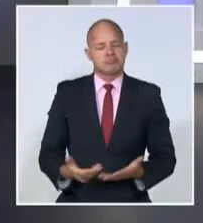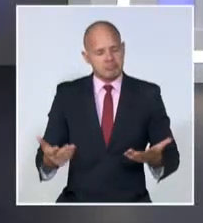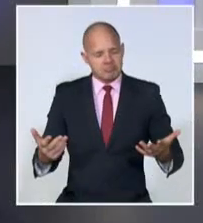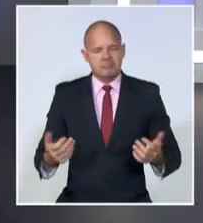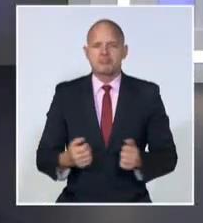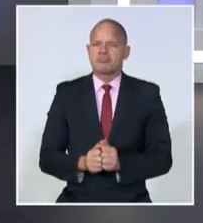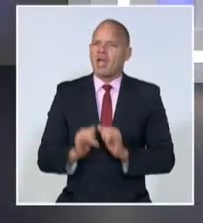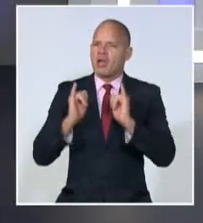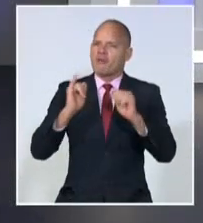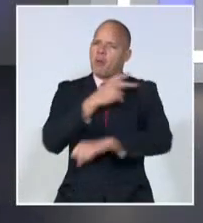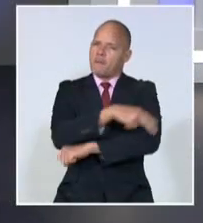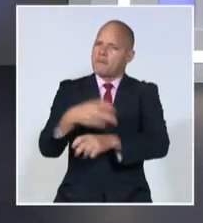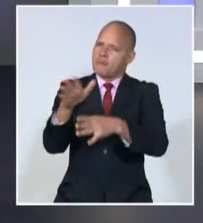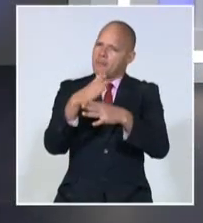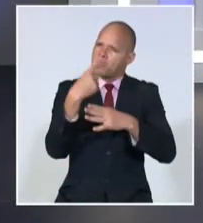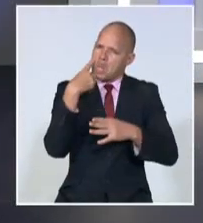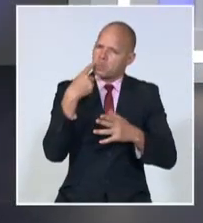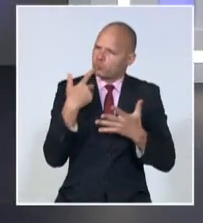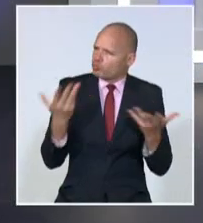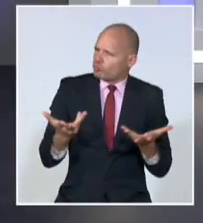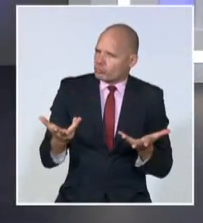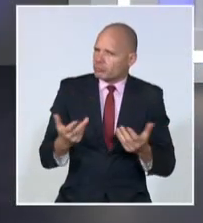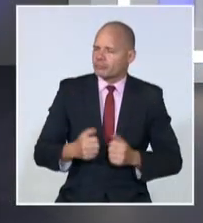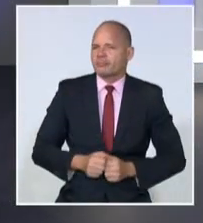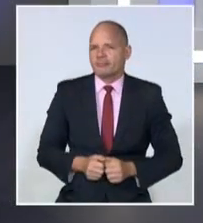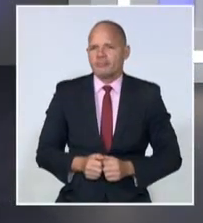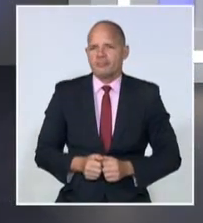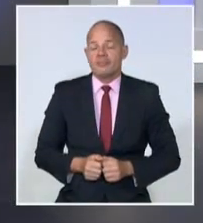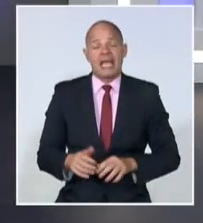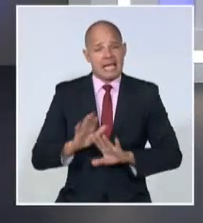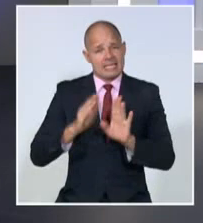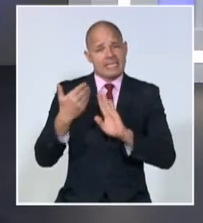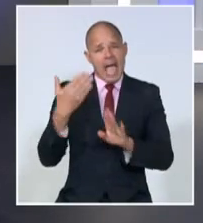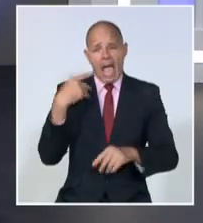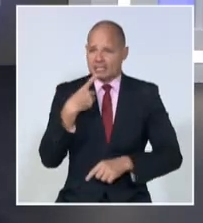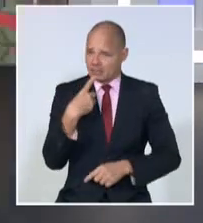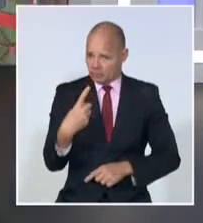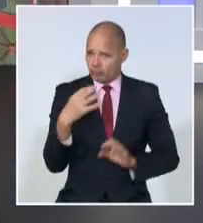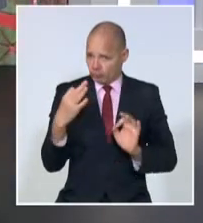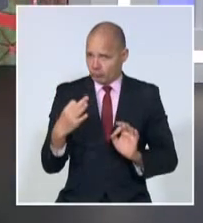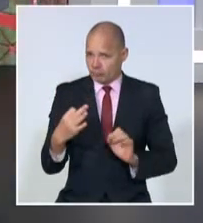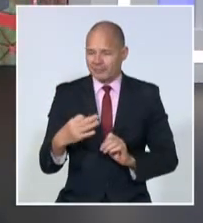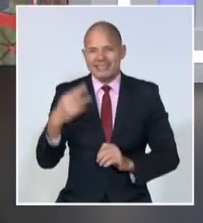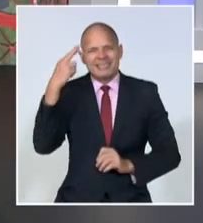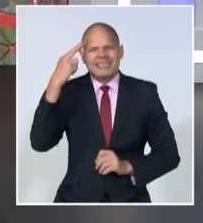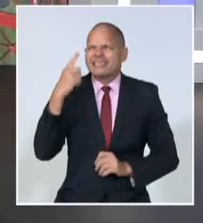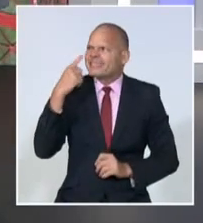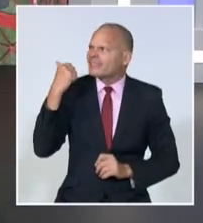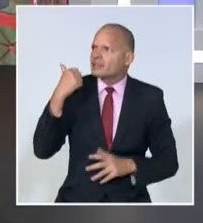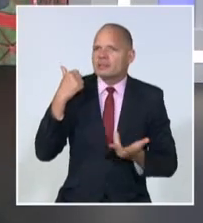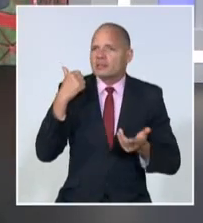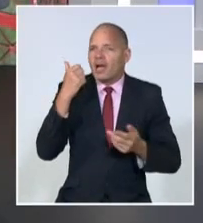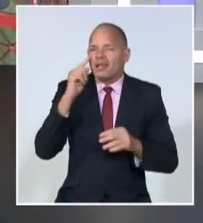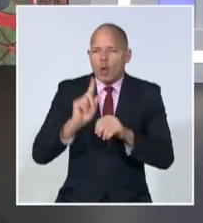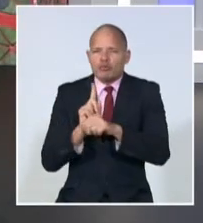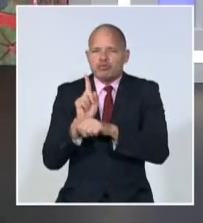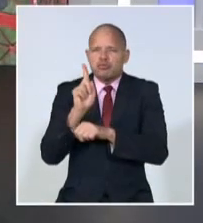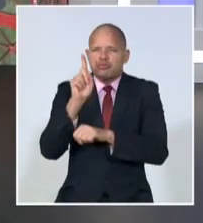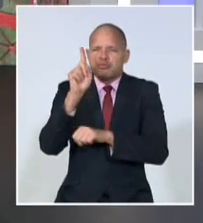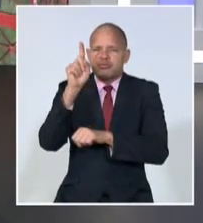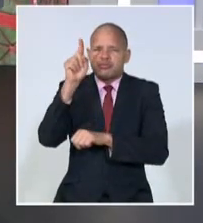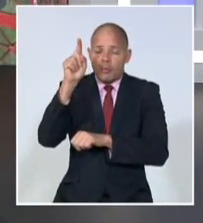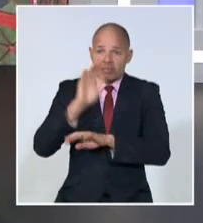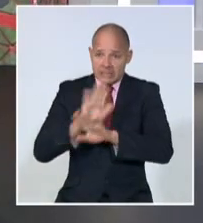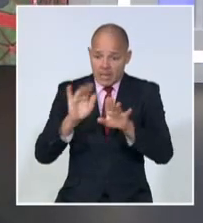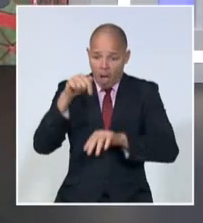de la frontera cubana, algo que le anunciábamos en días anteriores, el cohete Sayus 2.1B despegó este